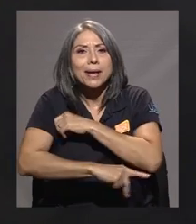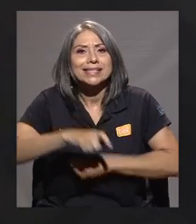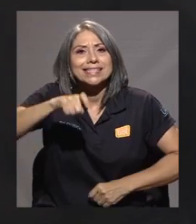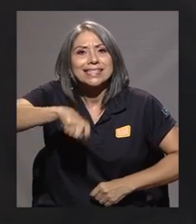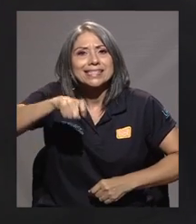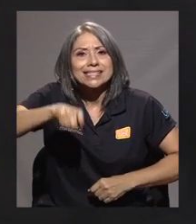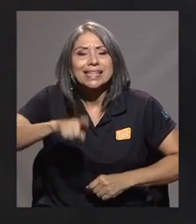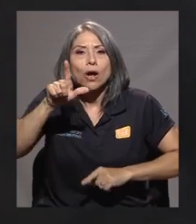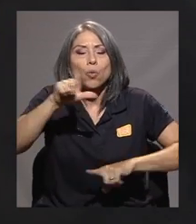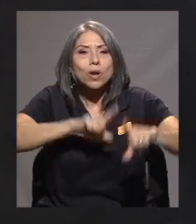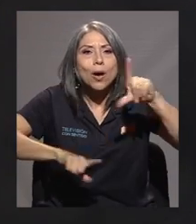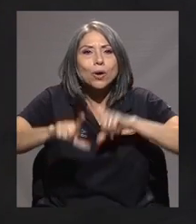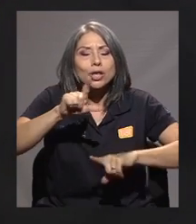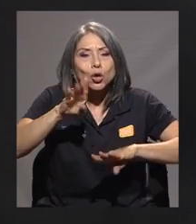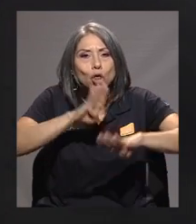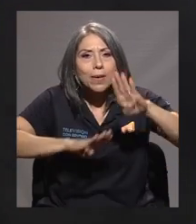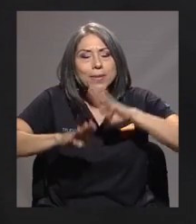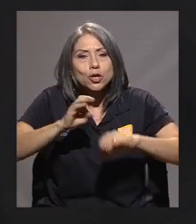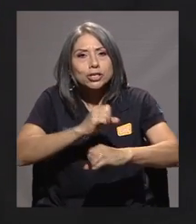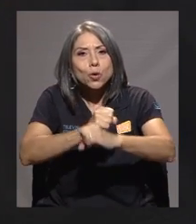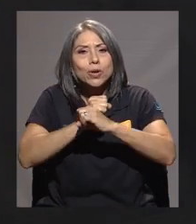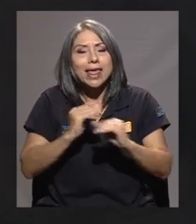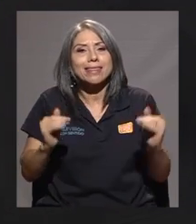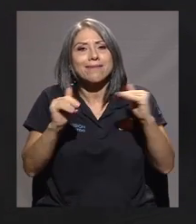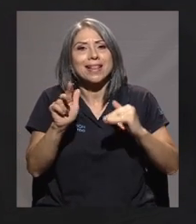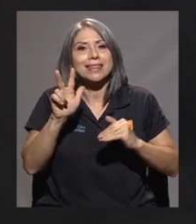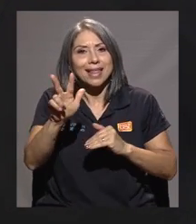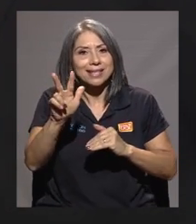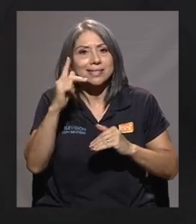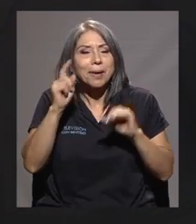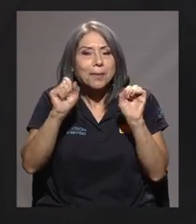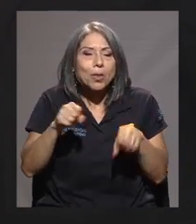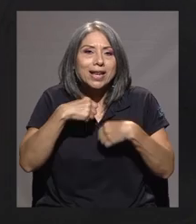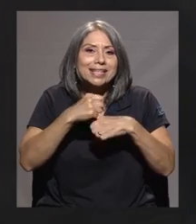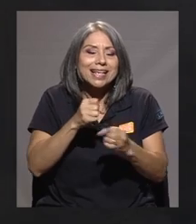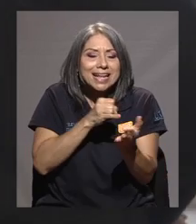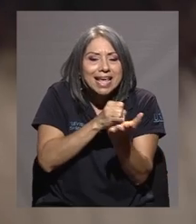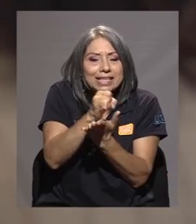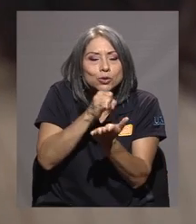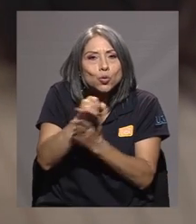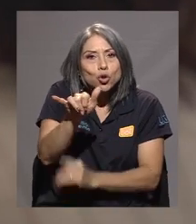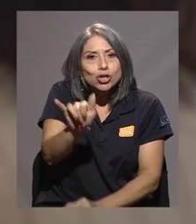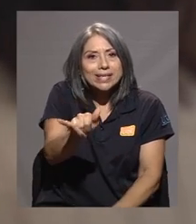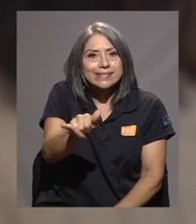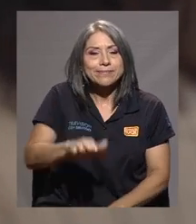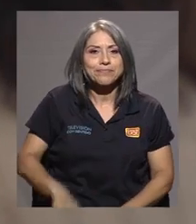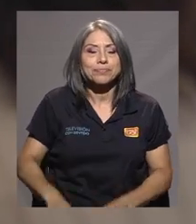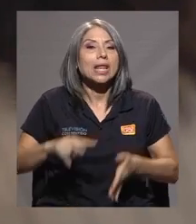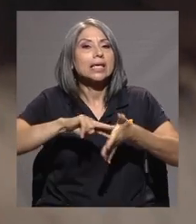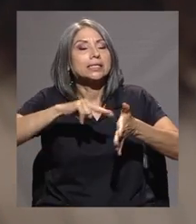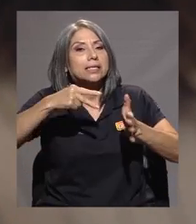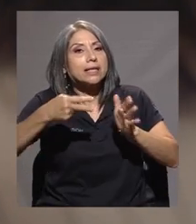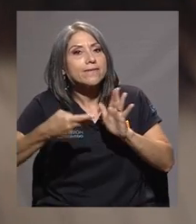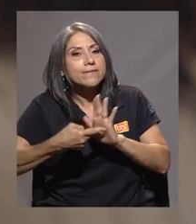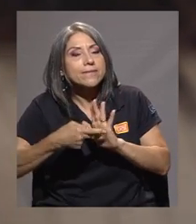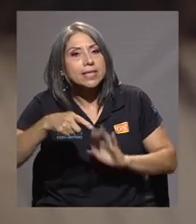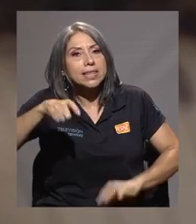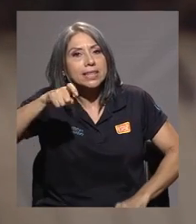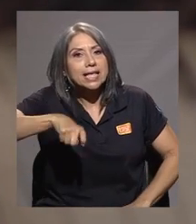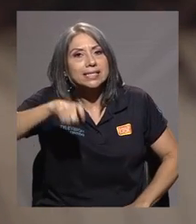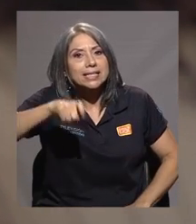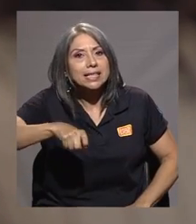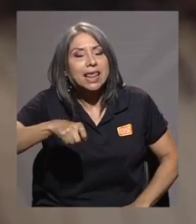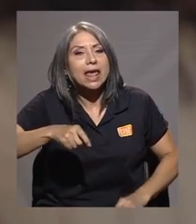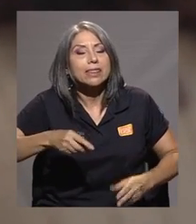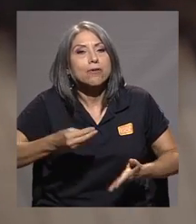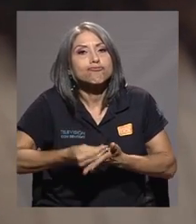un laboratorio de bioseguridad nivel 3 para poder realizar este tipo de estudios. Esto lo que implica es la necesidad